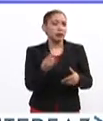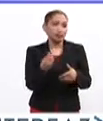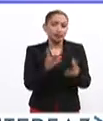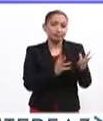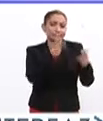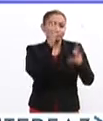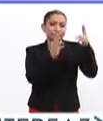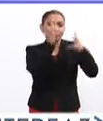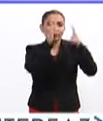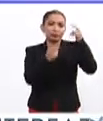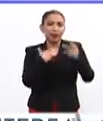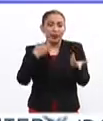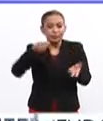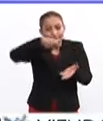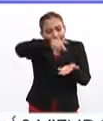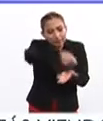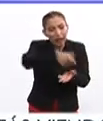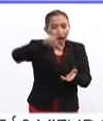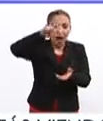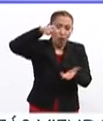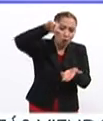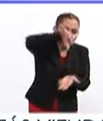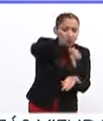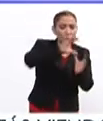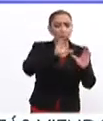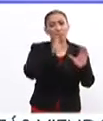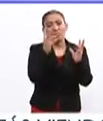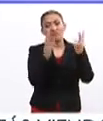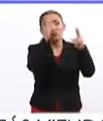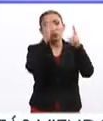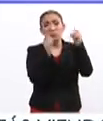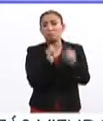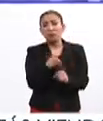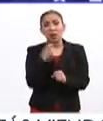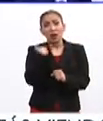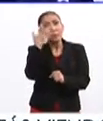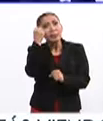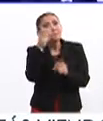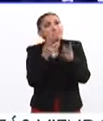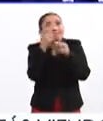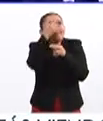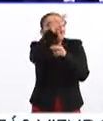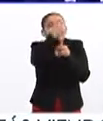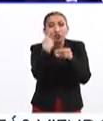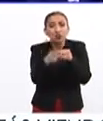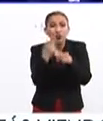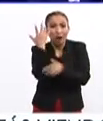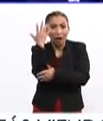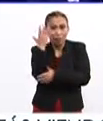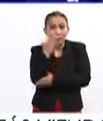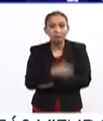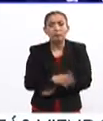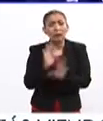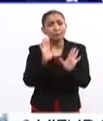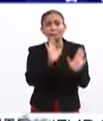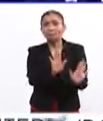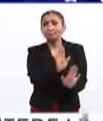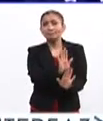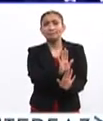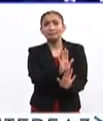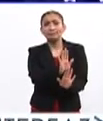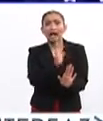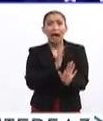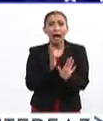requiere su fertilización, sus cuidados, su poda. Tú mismo puedes aprender a podar tu árbol de Navidad y tenerlo. Hay